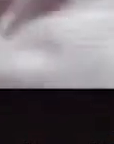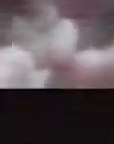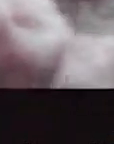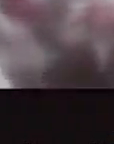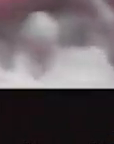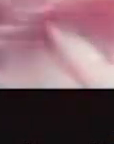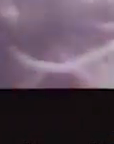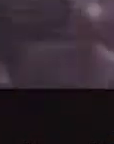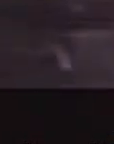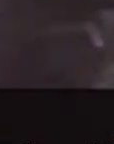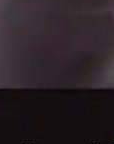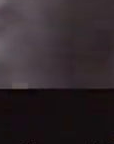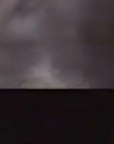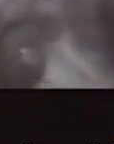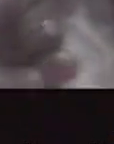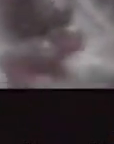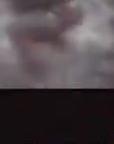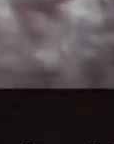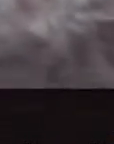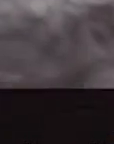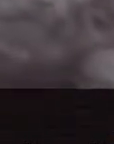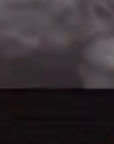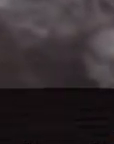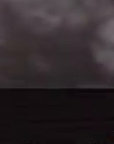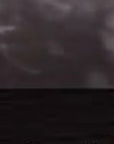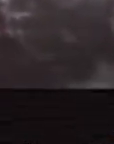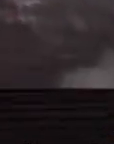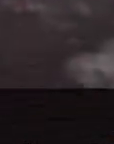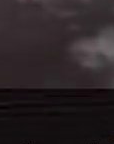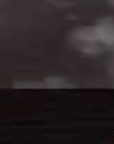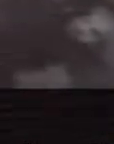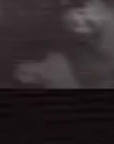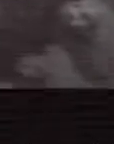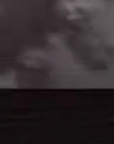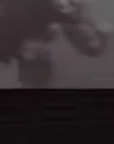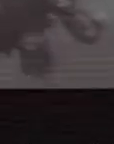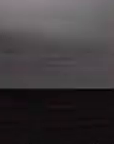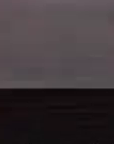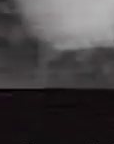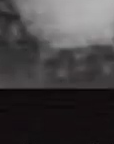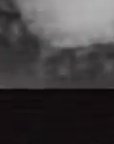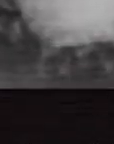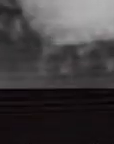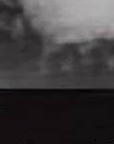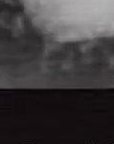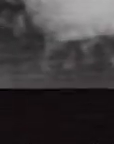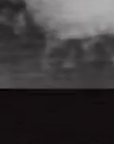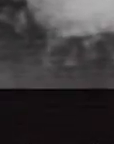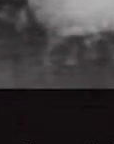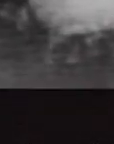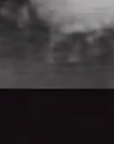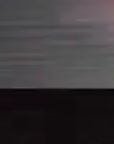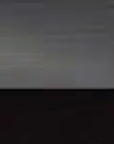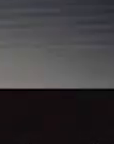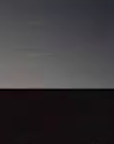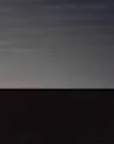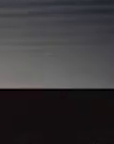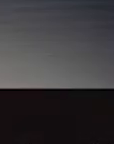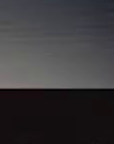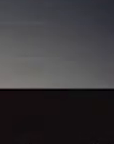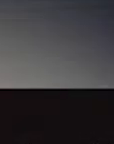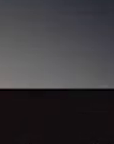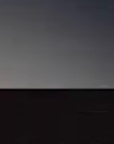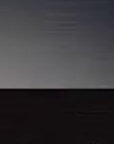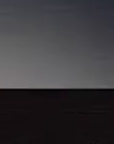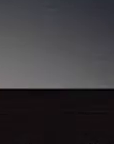El coronavirus no es un organismo vivo, sino una molécula de proteína, ARN, cubierta por